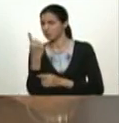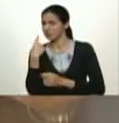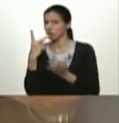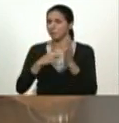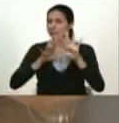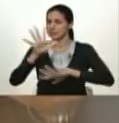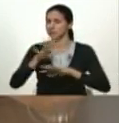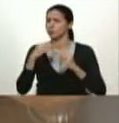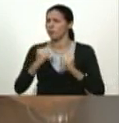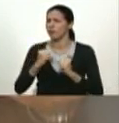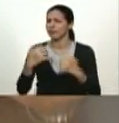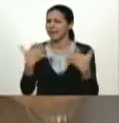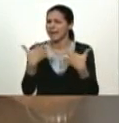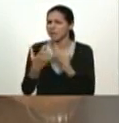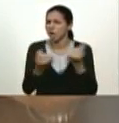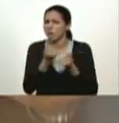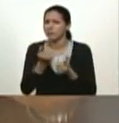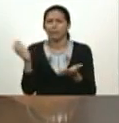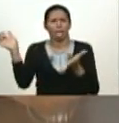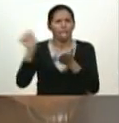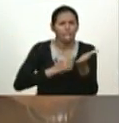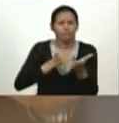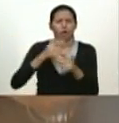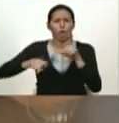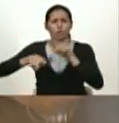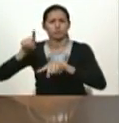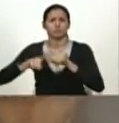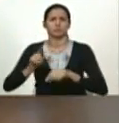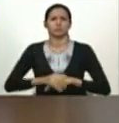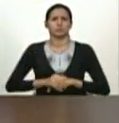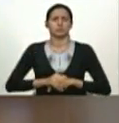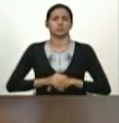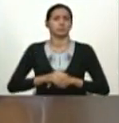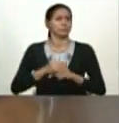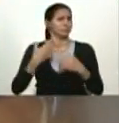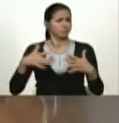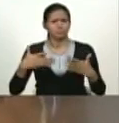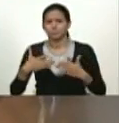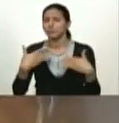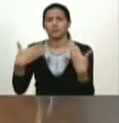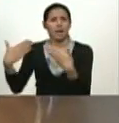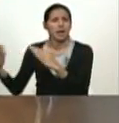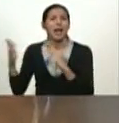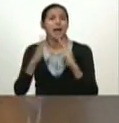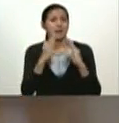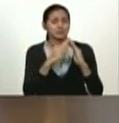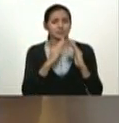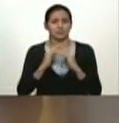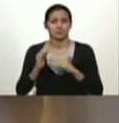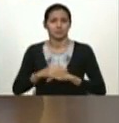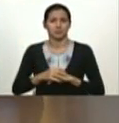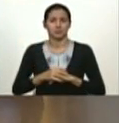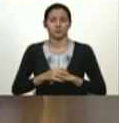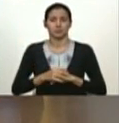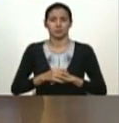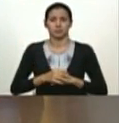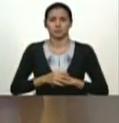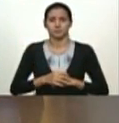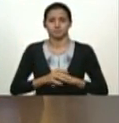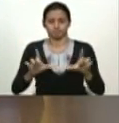las obras tienen obras económicas que entregamos si es obras públicas en el año y a todo hay que ponerle su plaquita